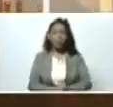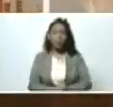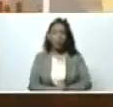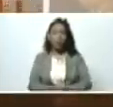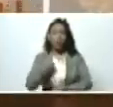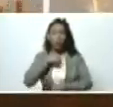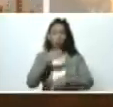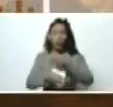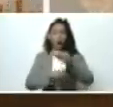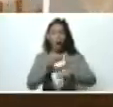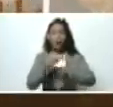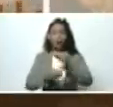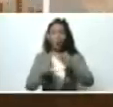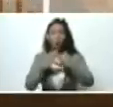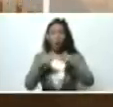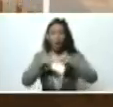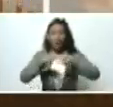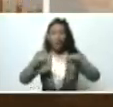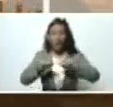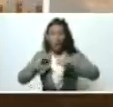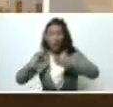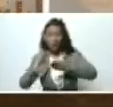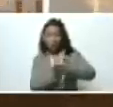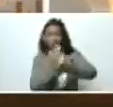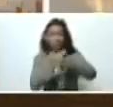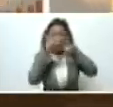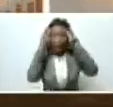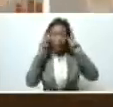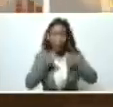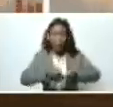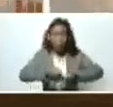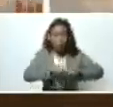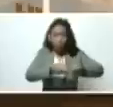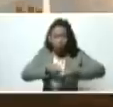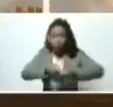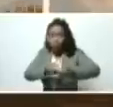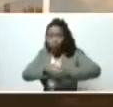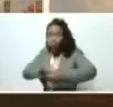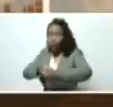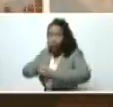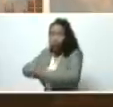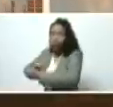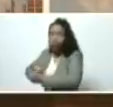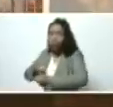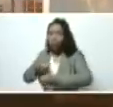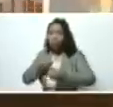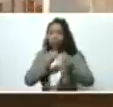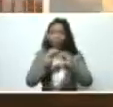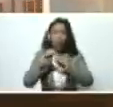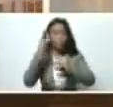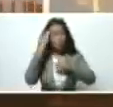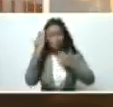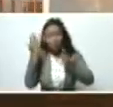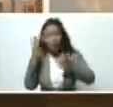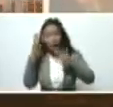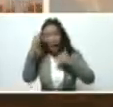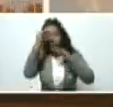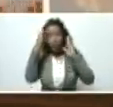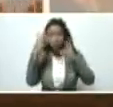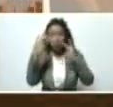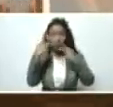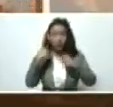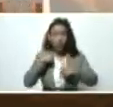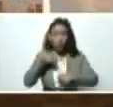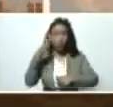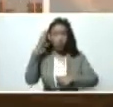sacando todo el lodo que dejó la crecida del Guaire, y como le, no sé si se escuchó, que todo el río,